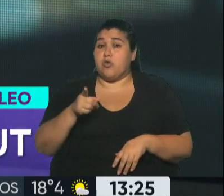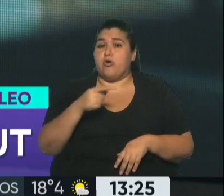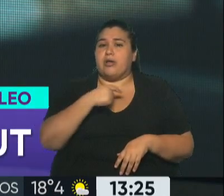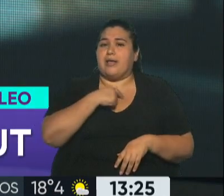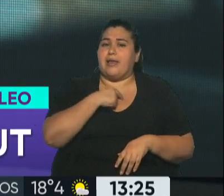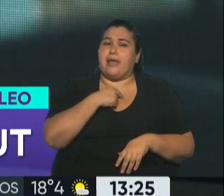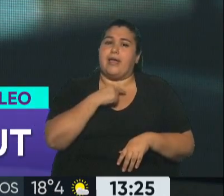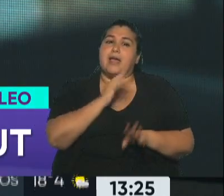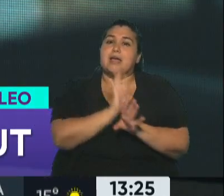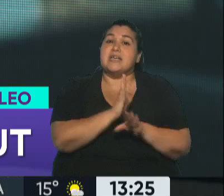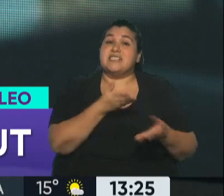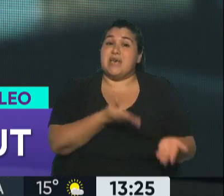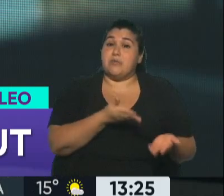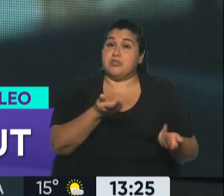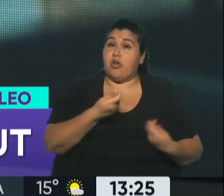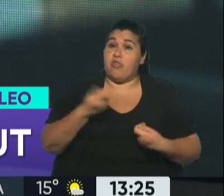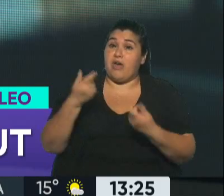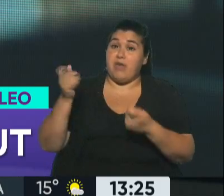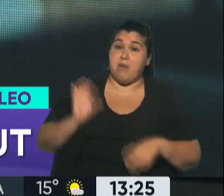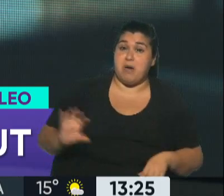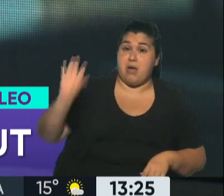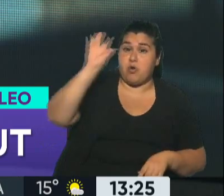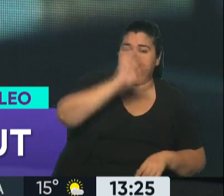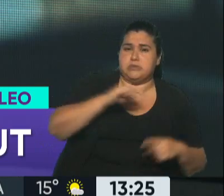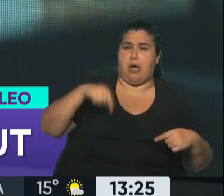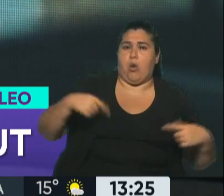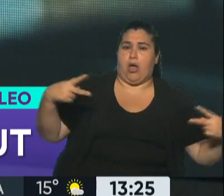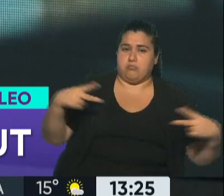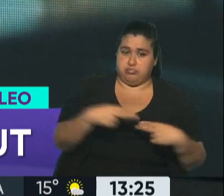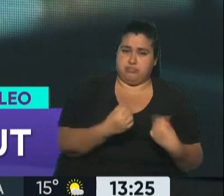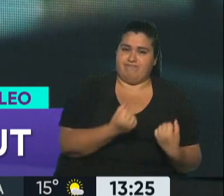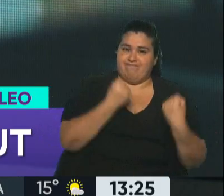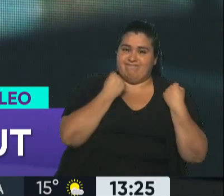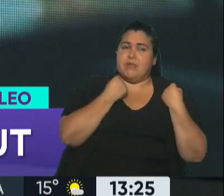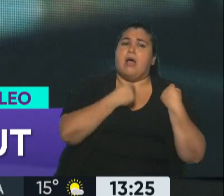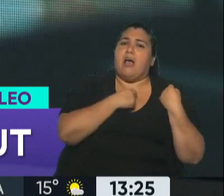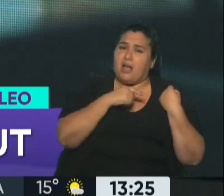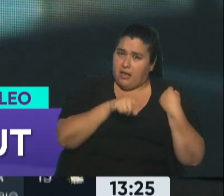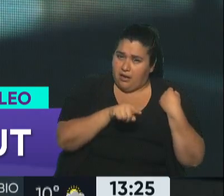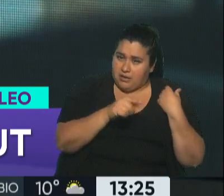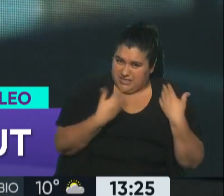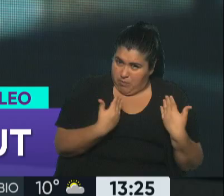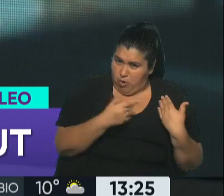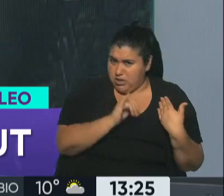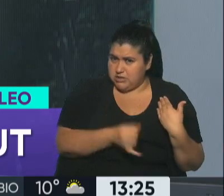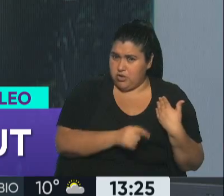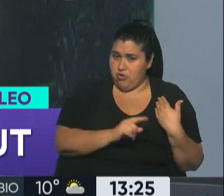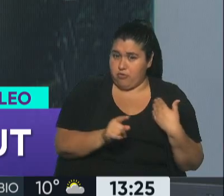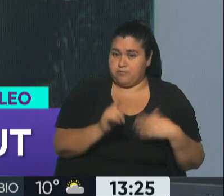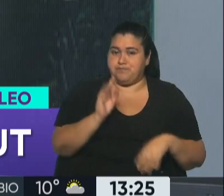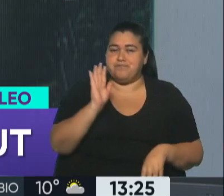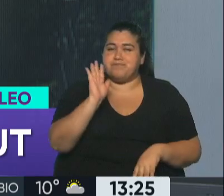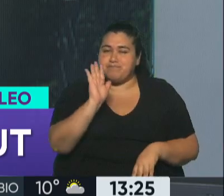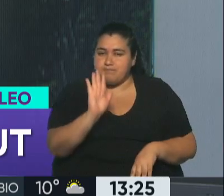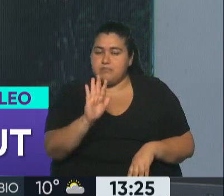los servicios que la provincia provee. ¿Esto lo puede hacer el gobernador? Como primera pregunta para entrar ya en el tema. Yo imagino que alguien le